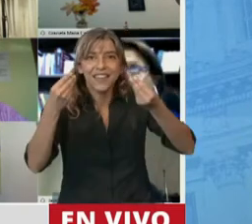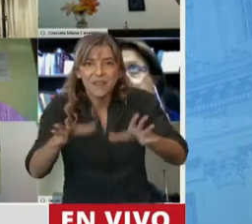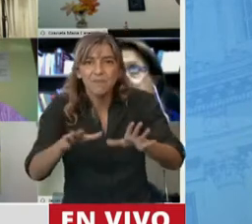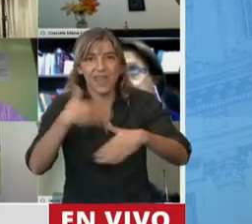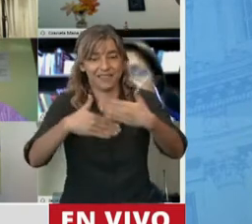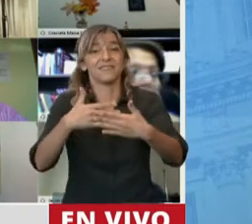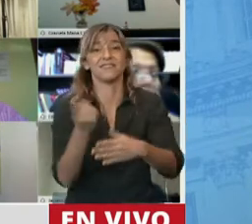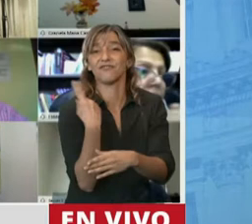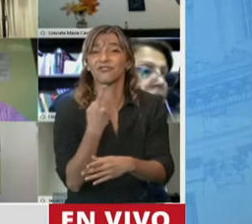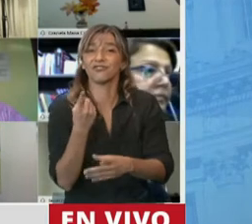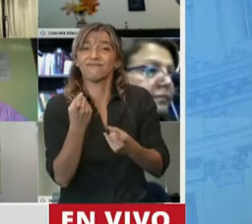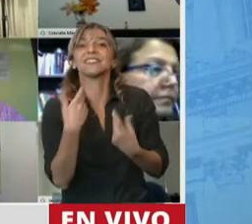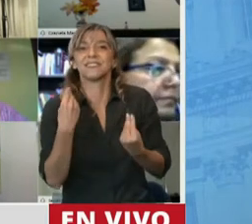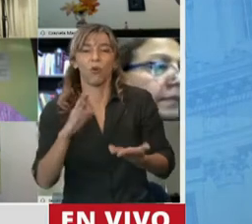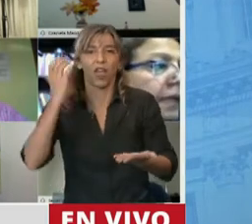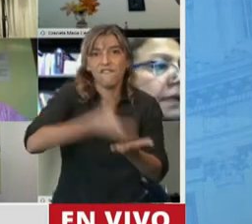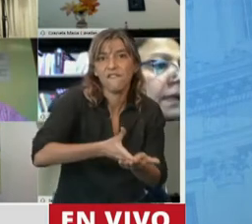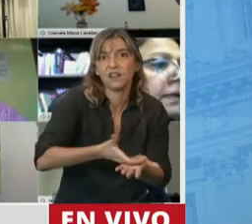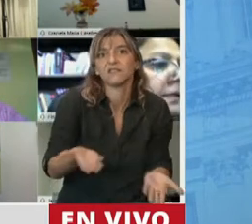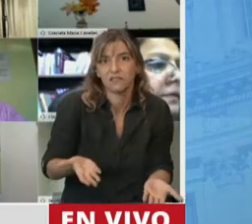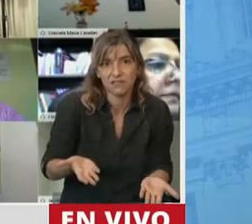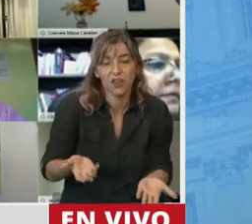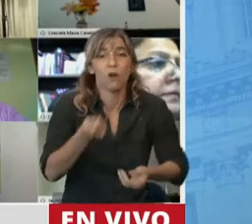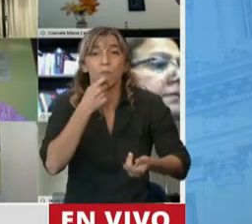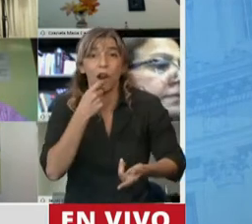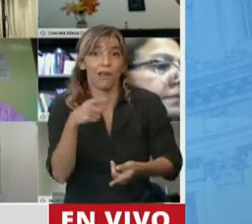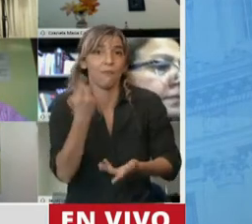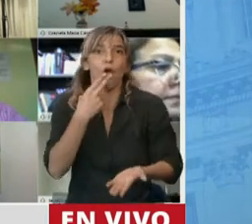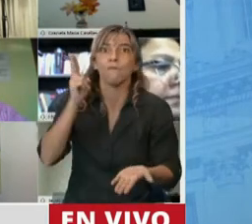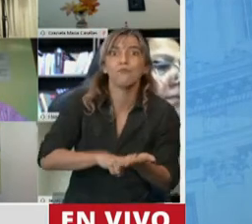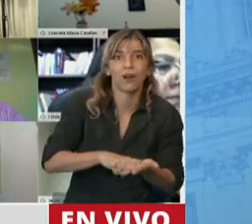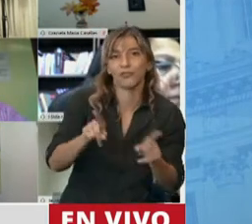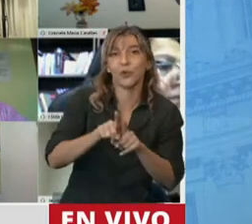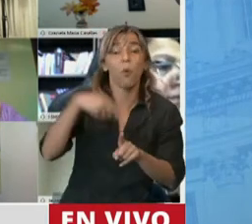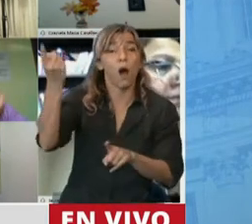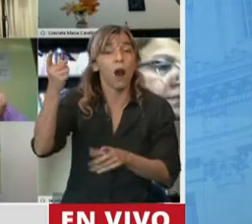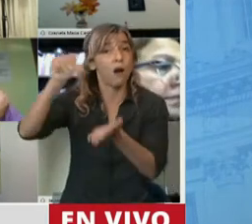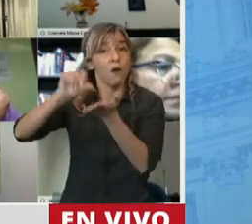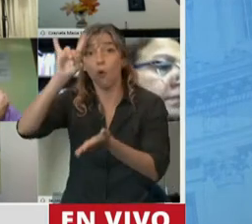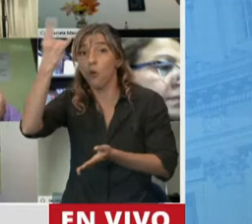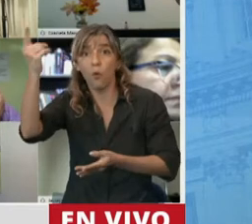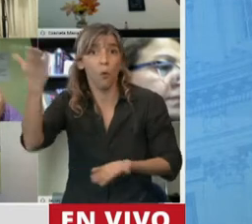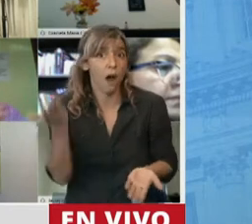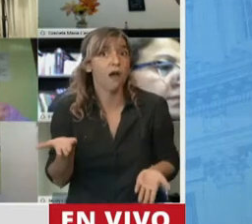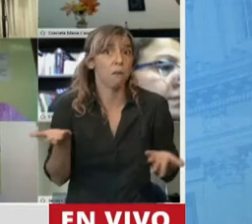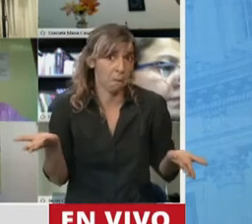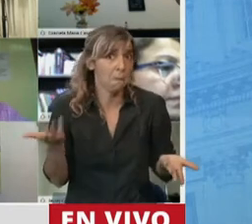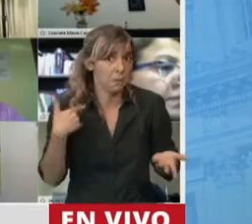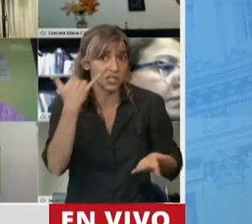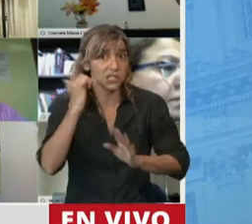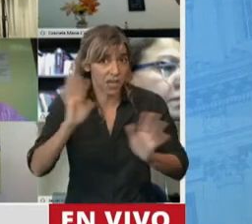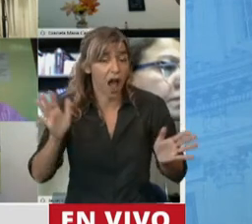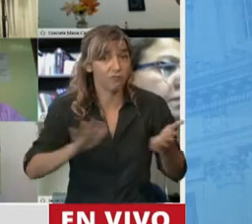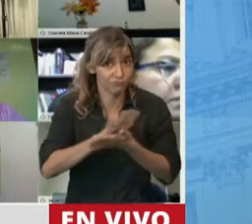generamos beneficios impositivos como los de Uruguay, esta misma gente podría trabajar en Costa Rica o en Brasil